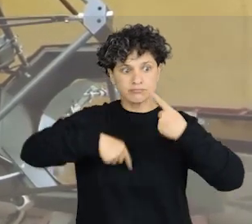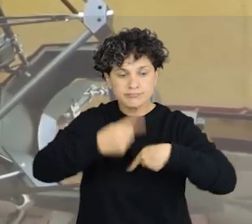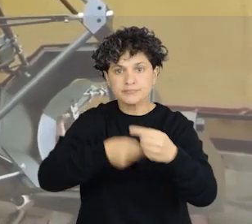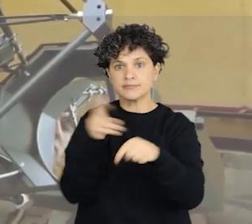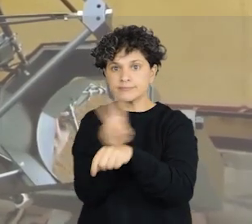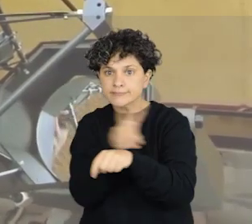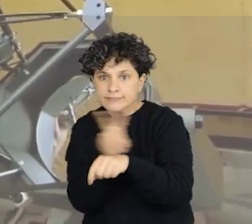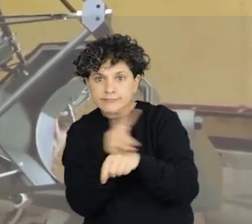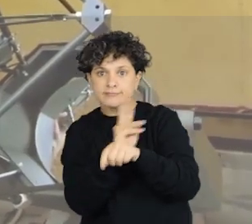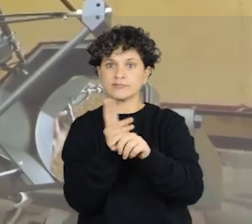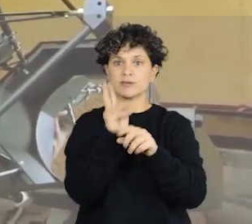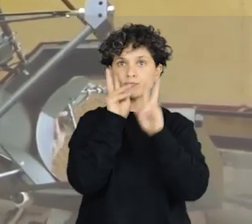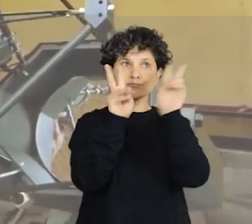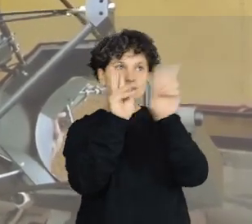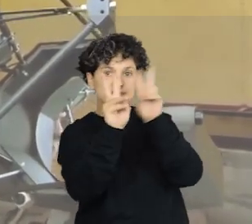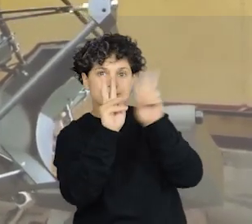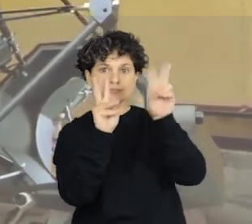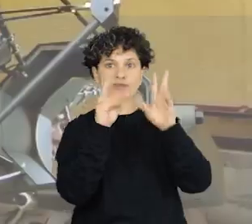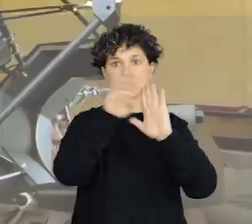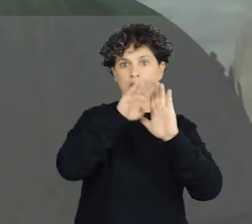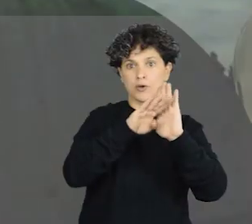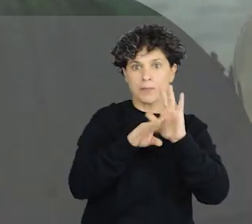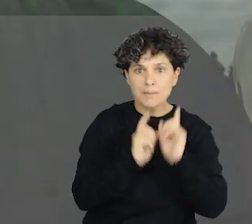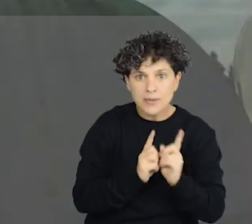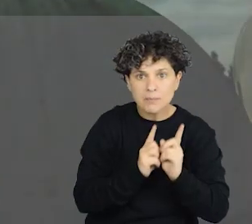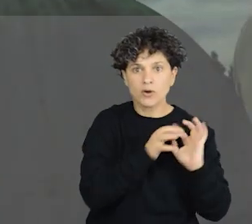observar y encontrar asteroides nuevos.